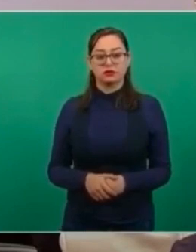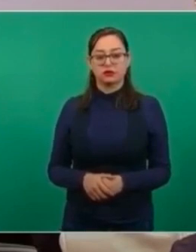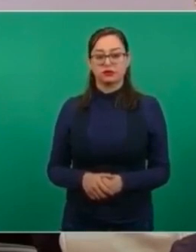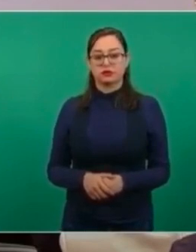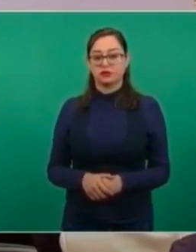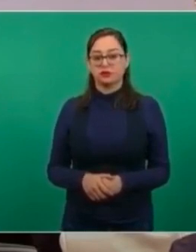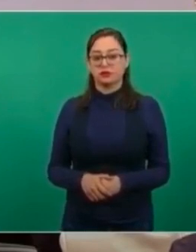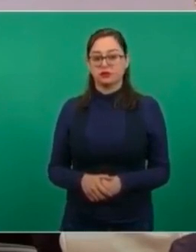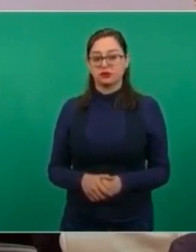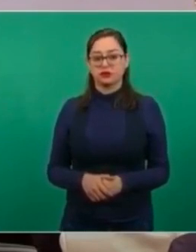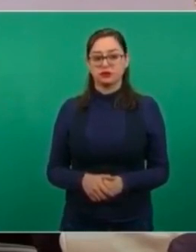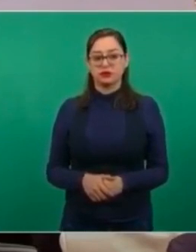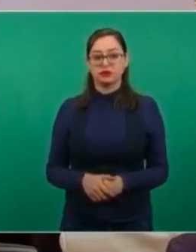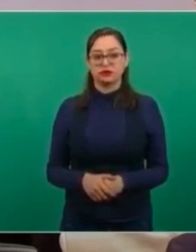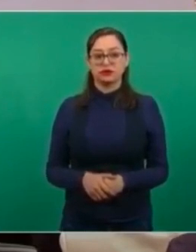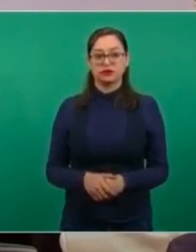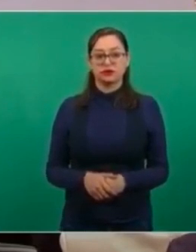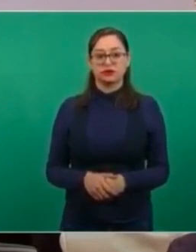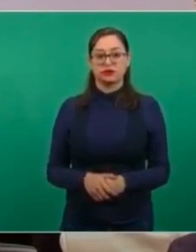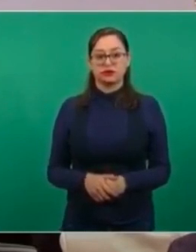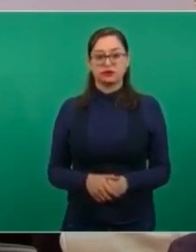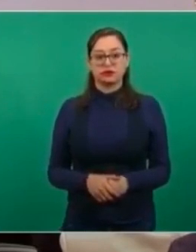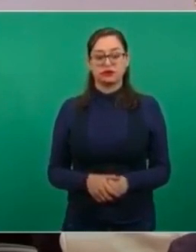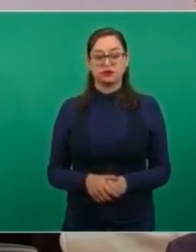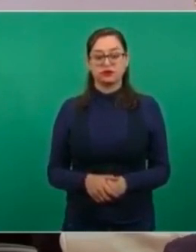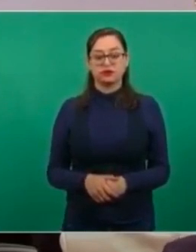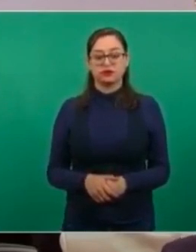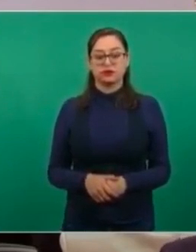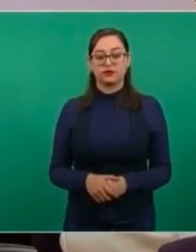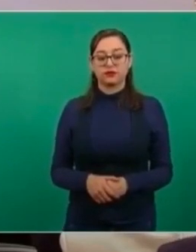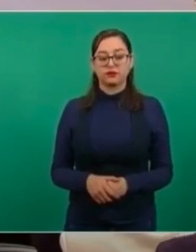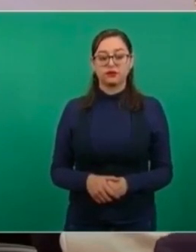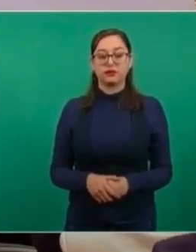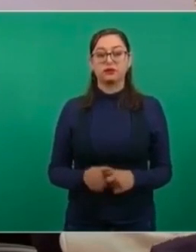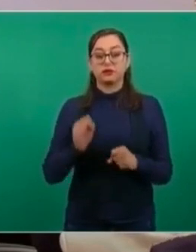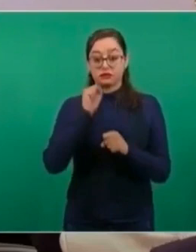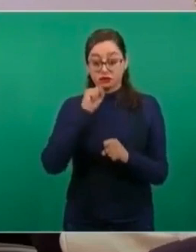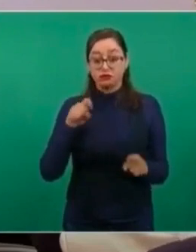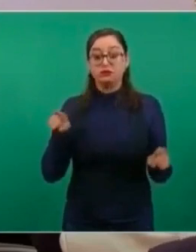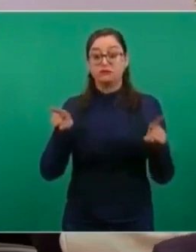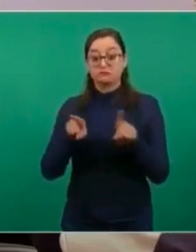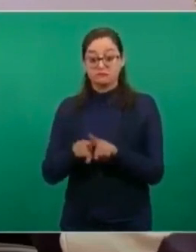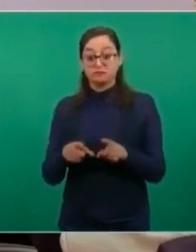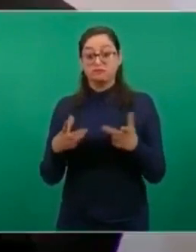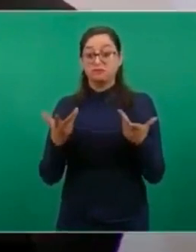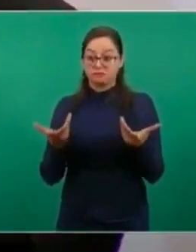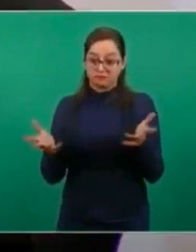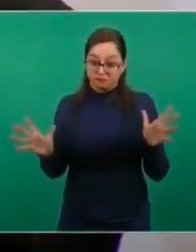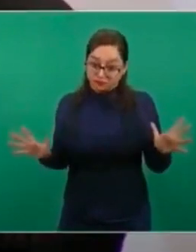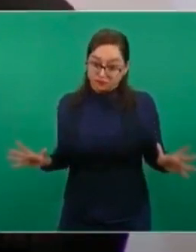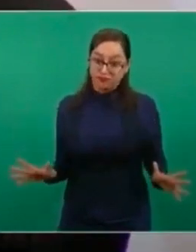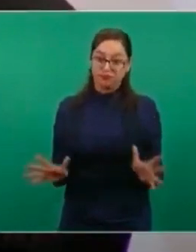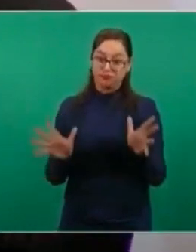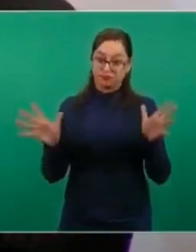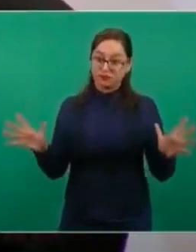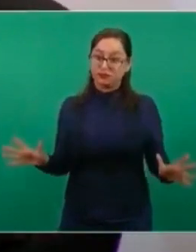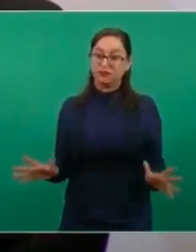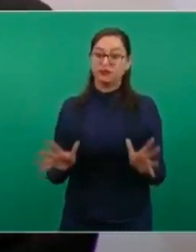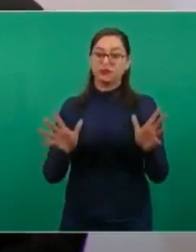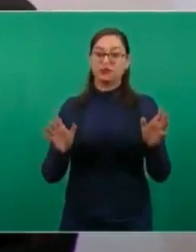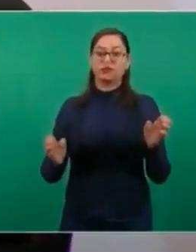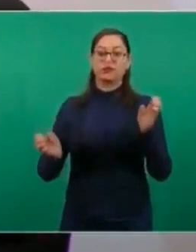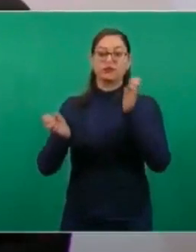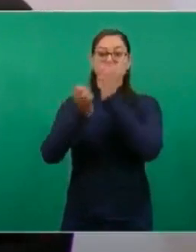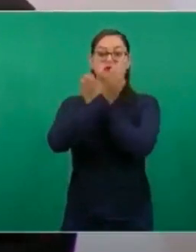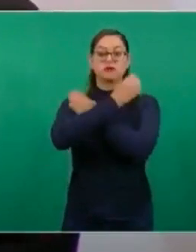se alentara la educación